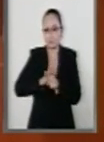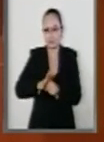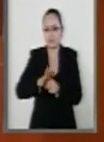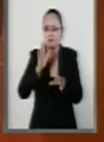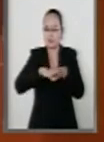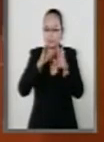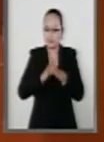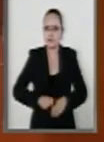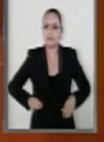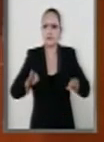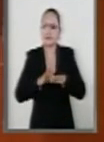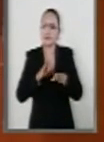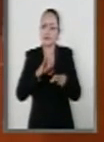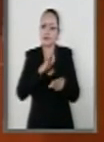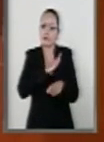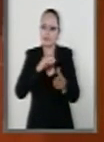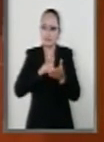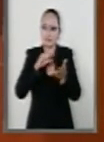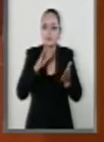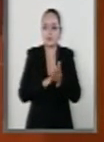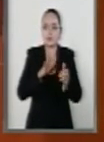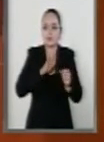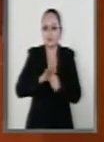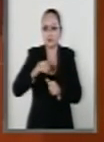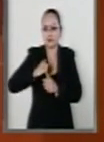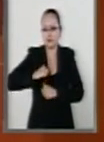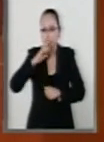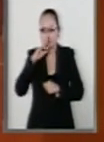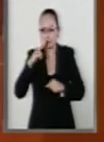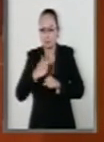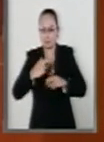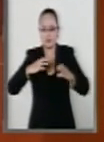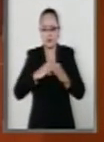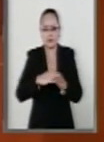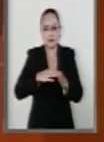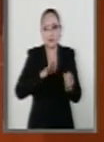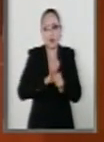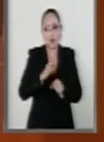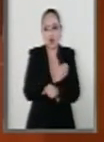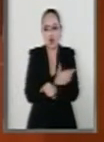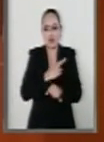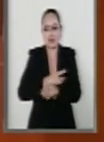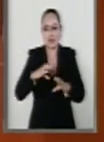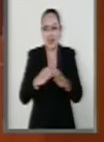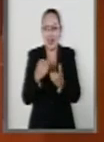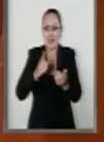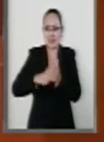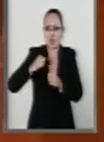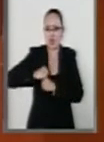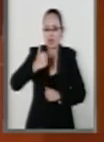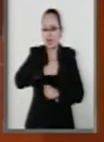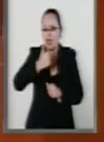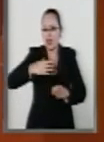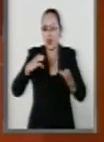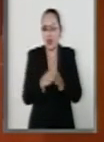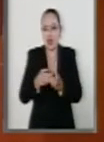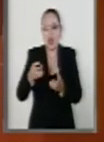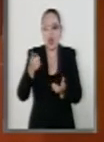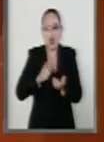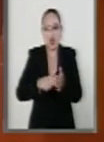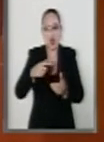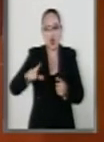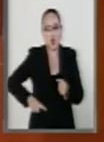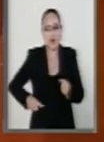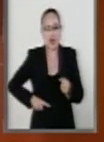establecer la distribución de competencias y la forma de coordinación entre las autoridades de los tres órdenes de